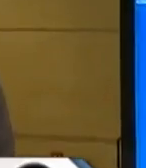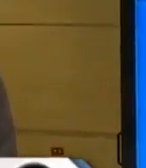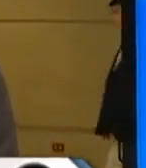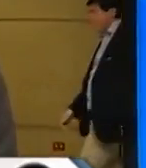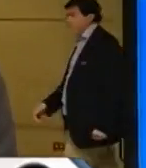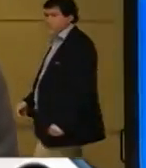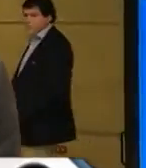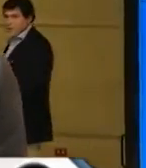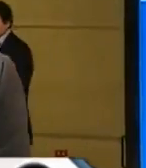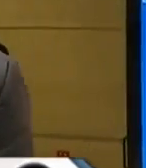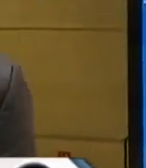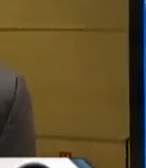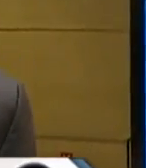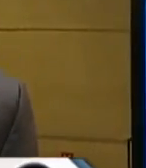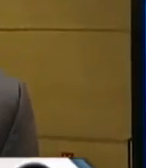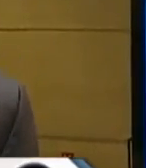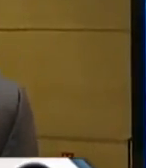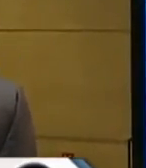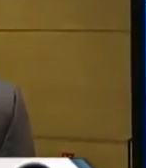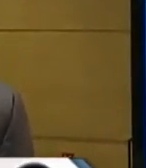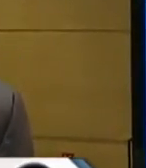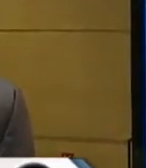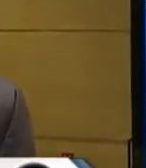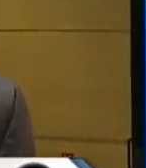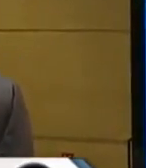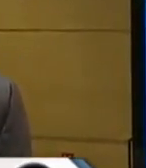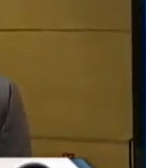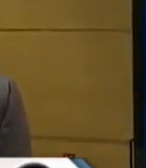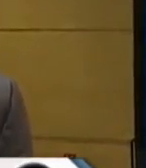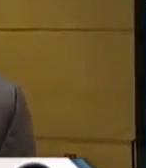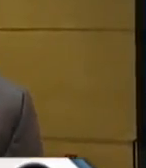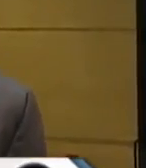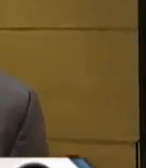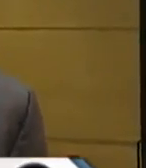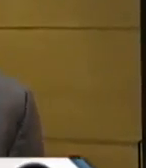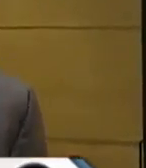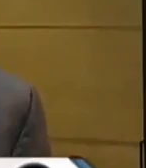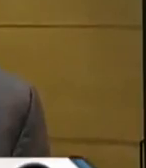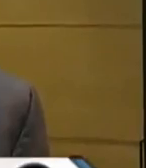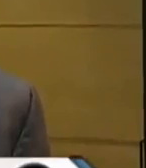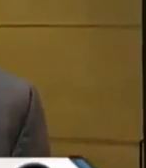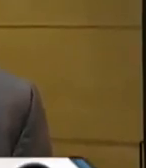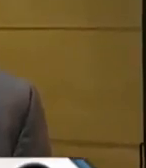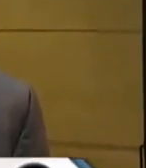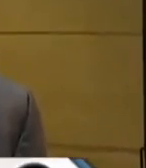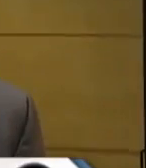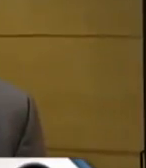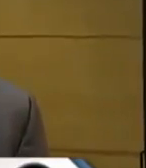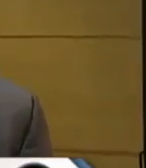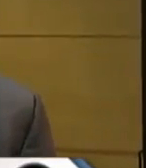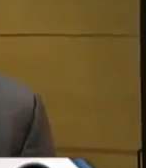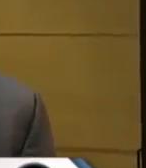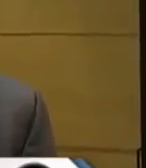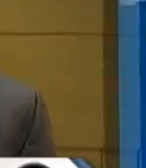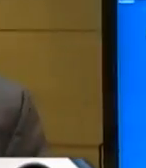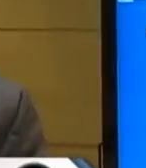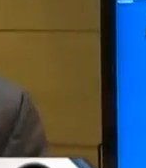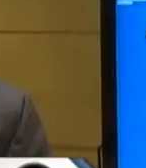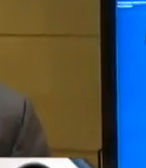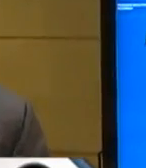finalmente se generara ese consenso esa reparación y no esta lógica de avances parciales que no lo hacen muy bien a Chile